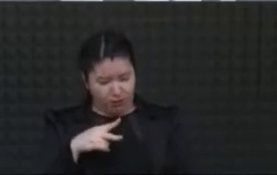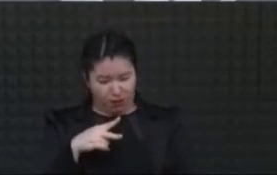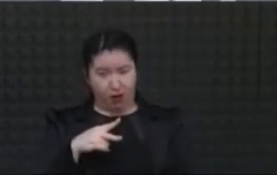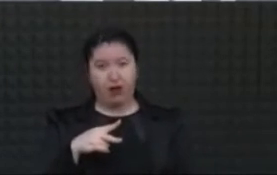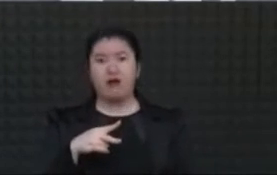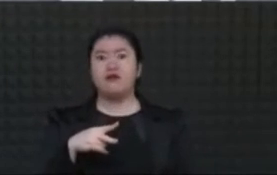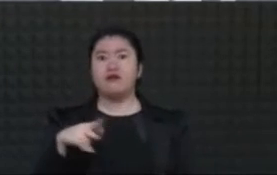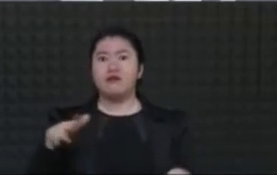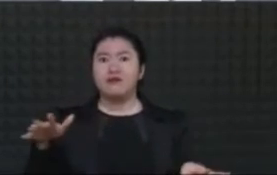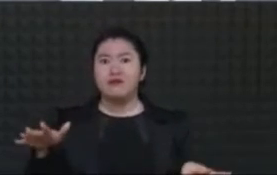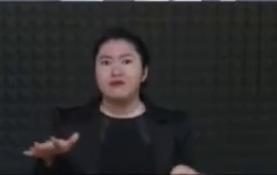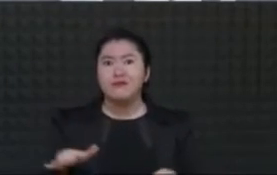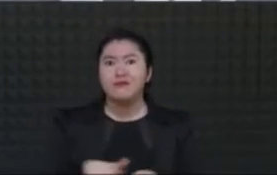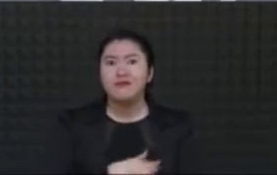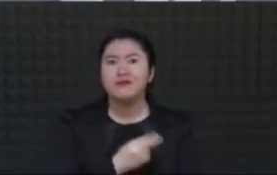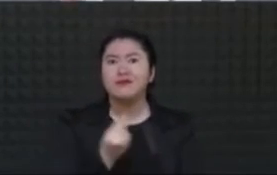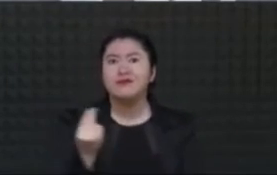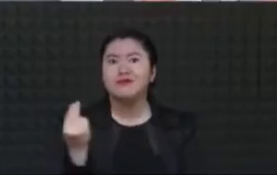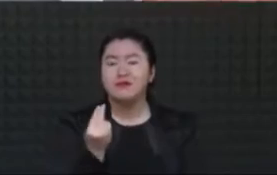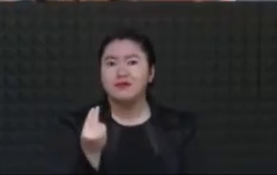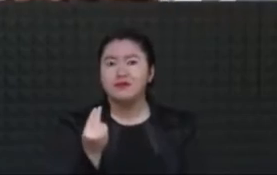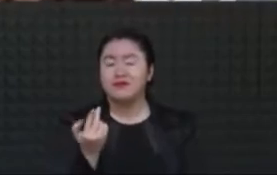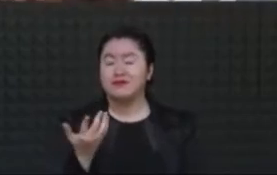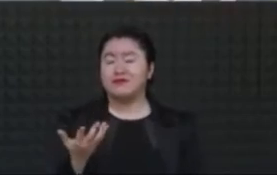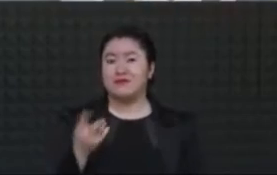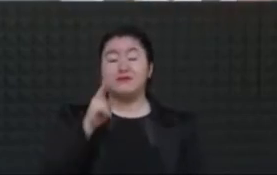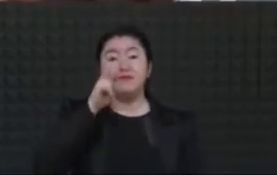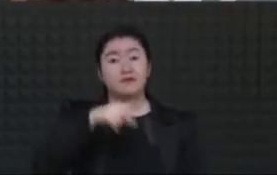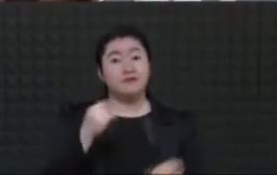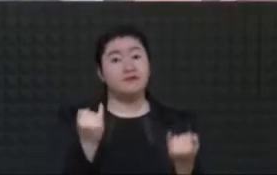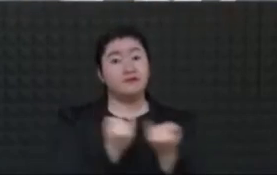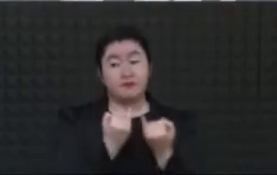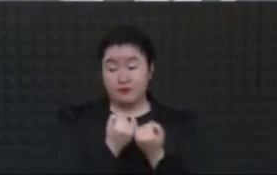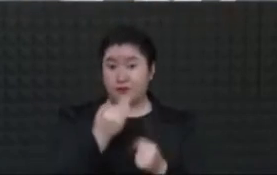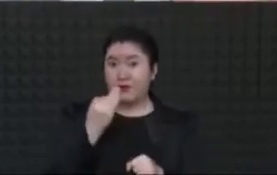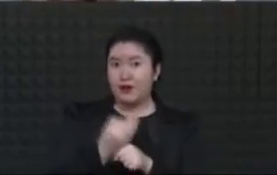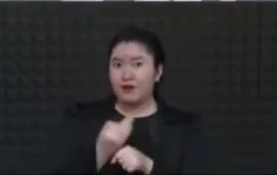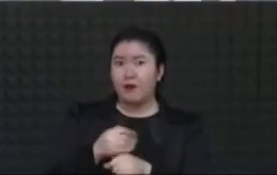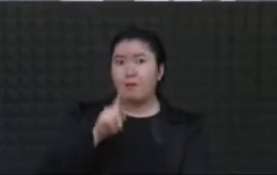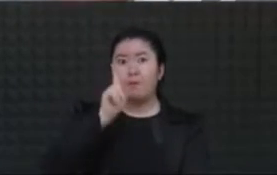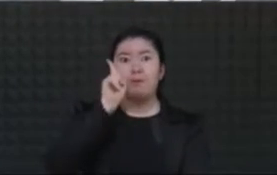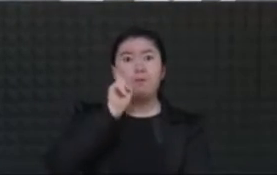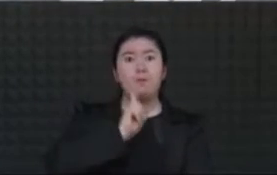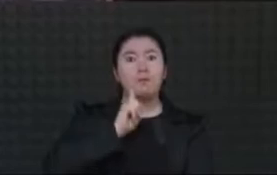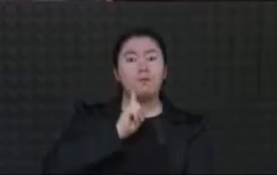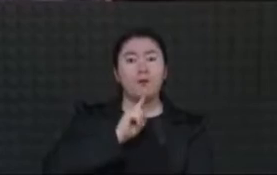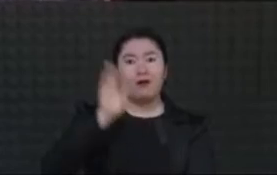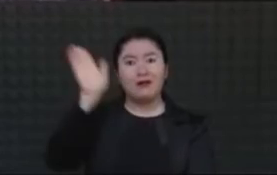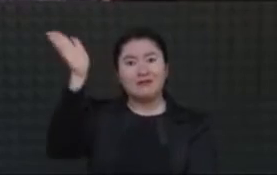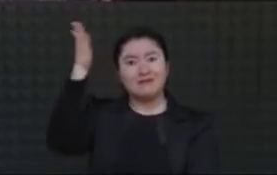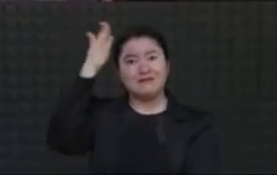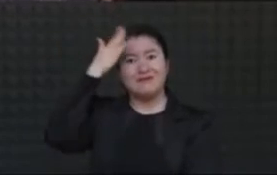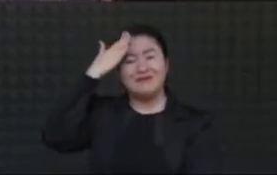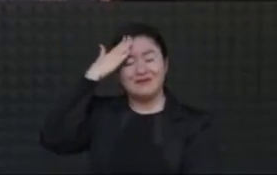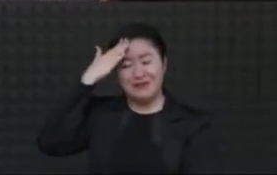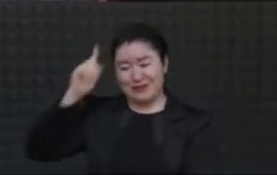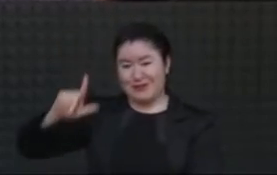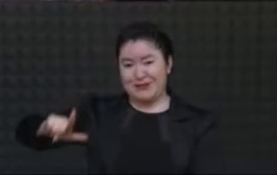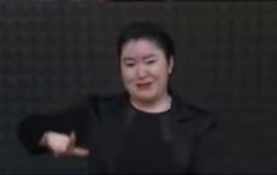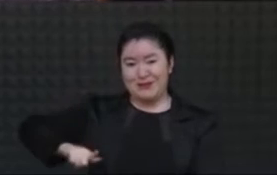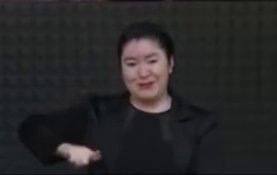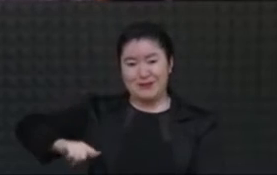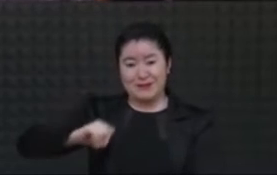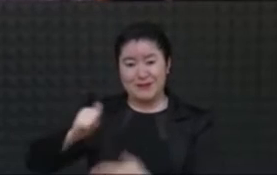El tener la oportunidad extraordinaria de una mujer al frente del gobierno de la ciudad más importante de México,